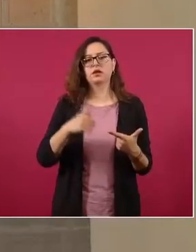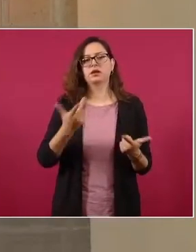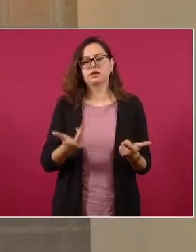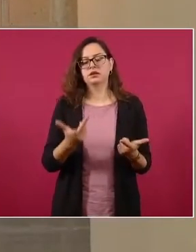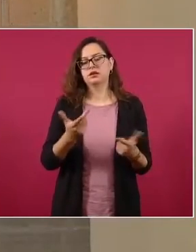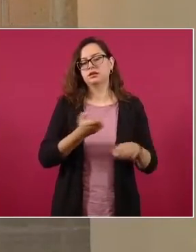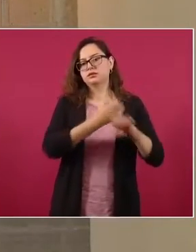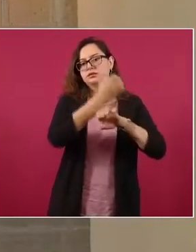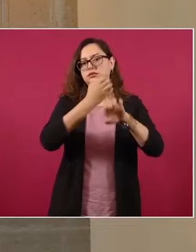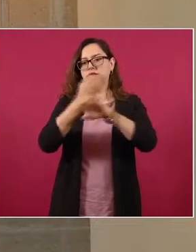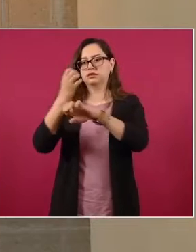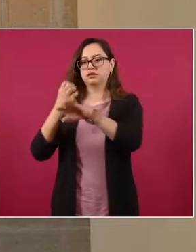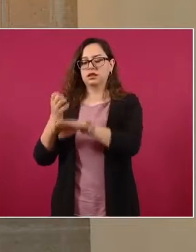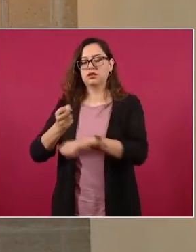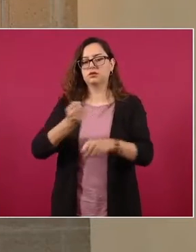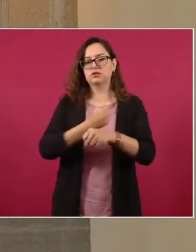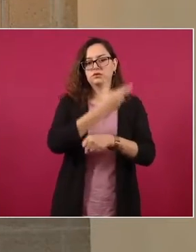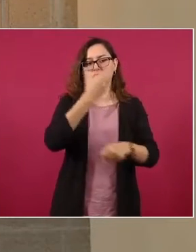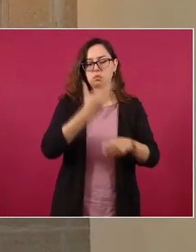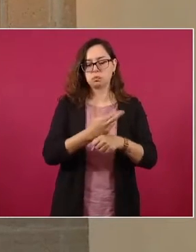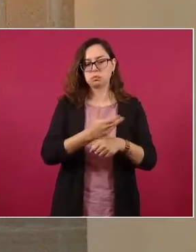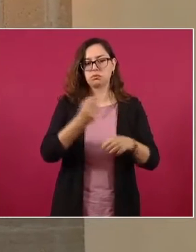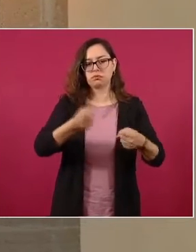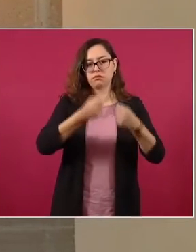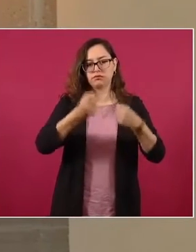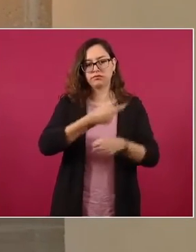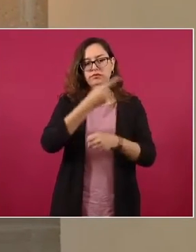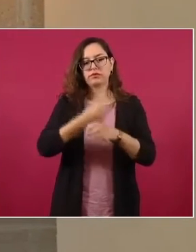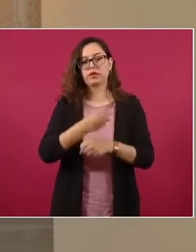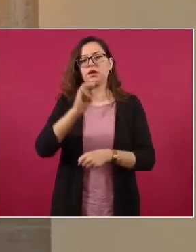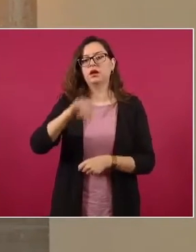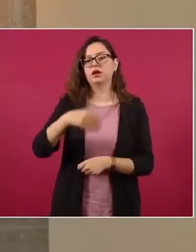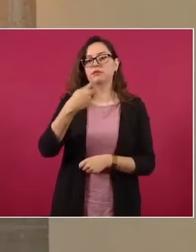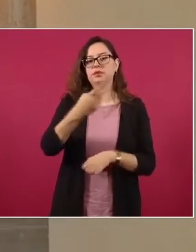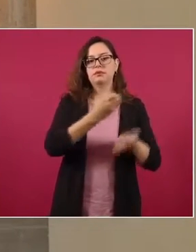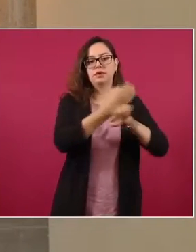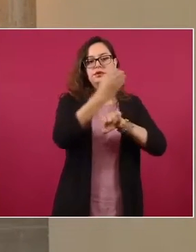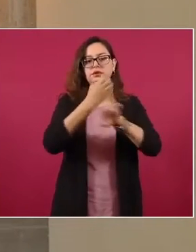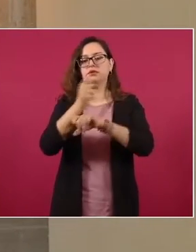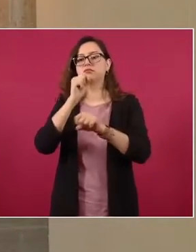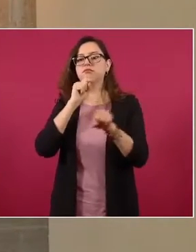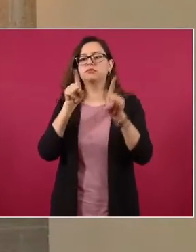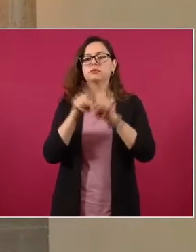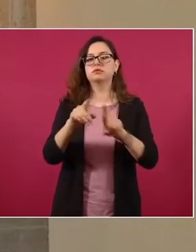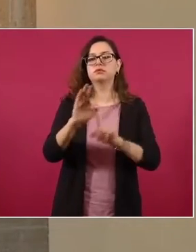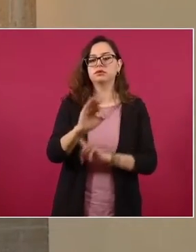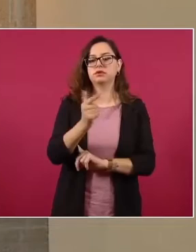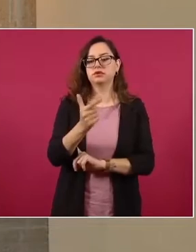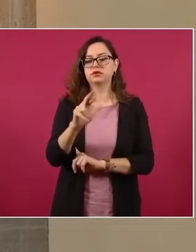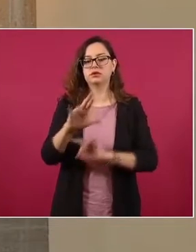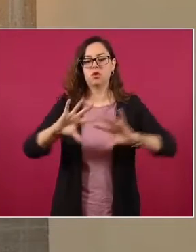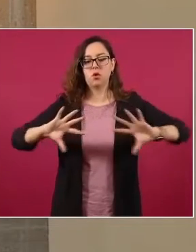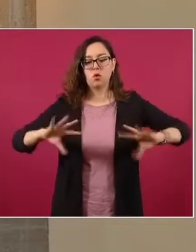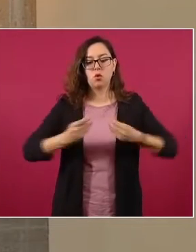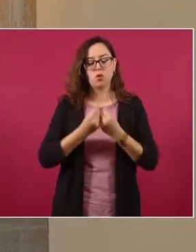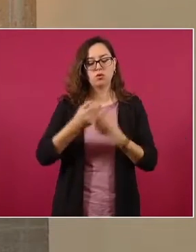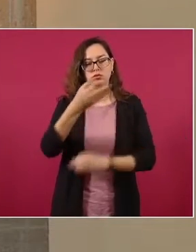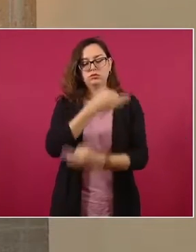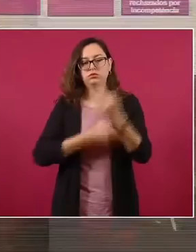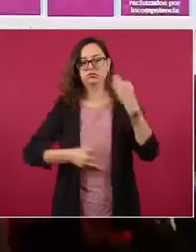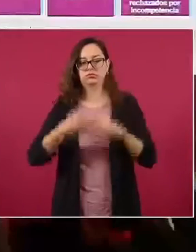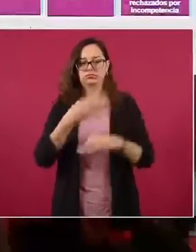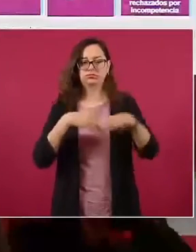Secretarías de Seguridad, las Fiscalías Locales y la Fiscalía General de la República. Esta semana,